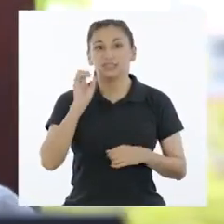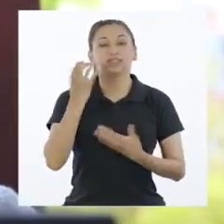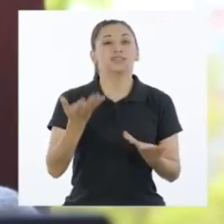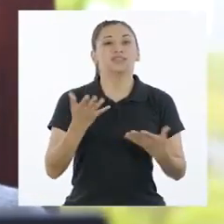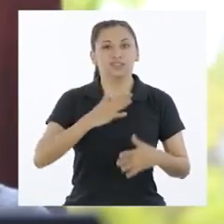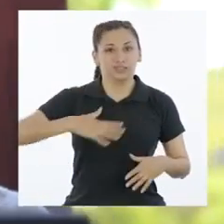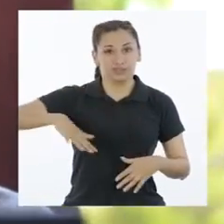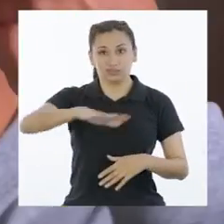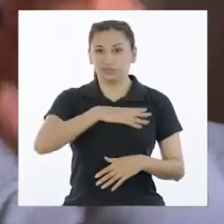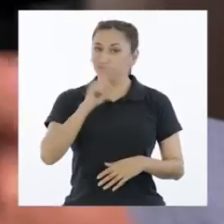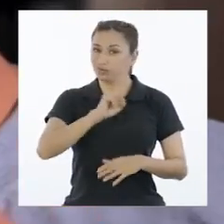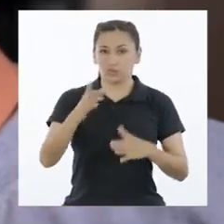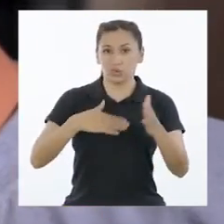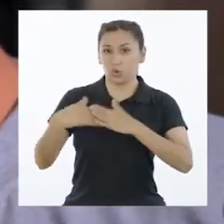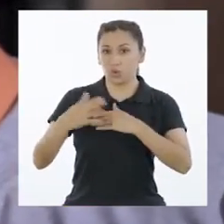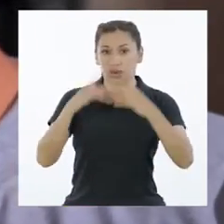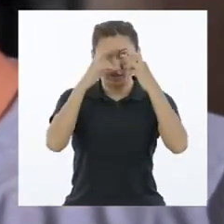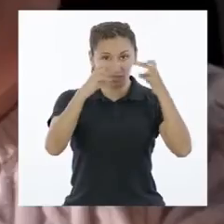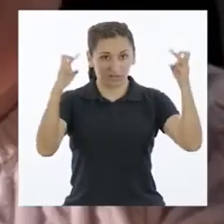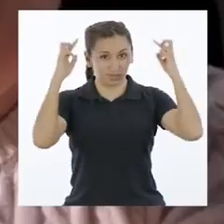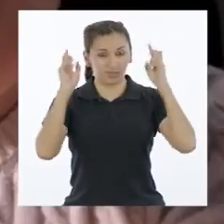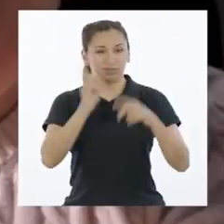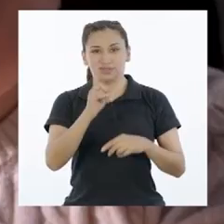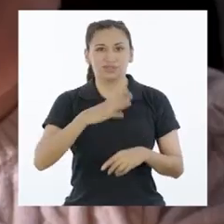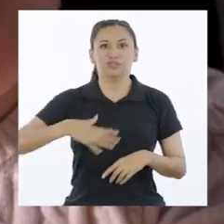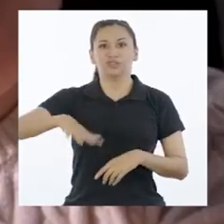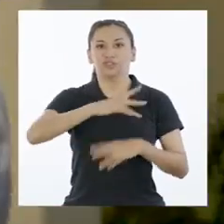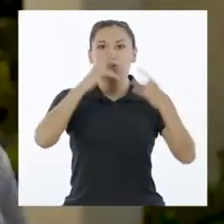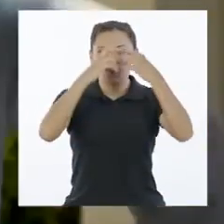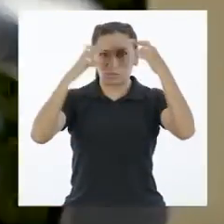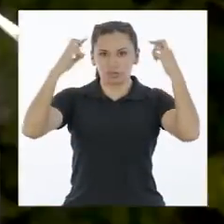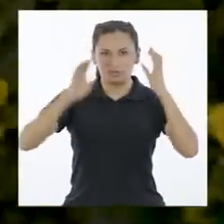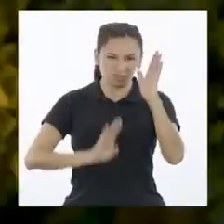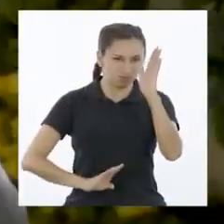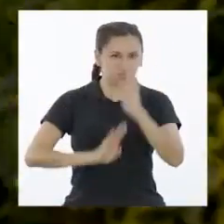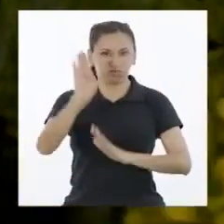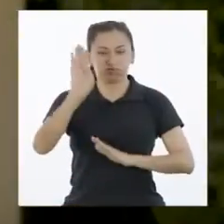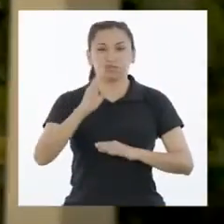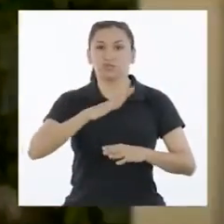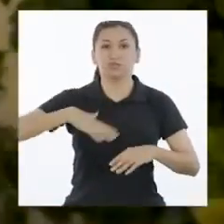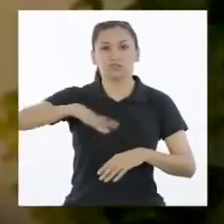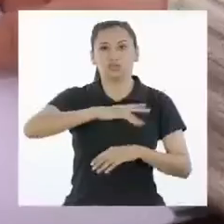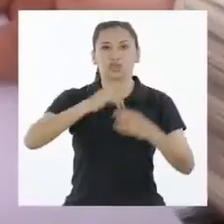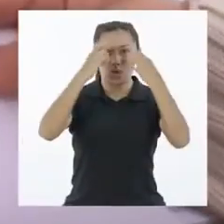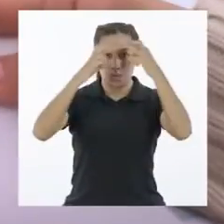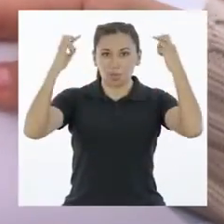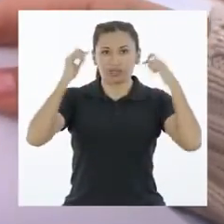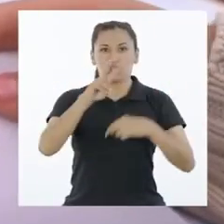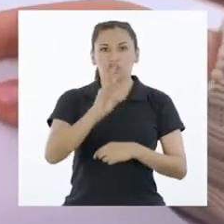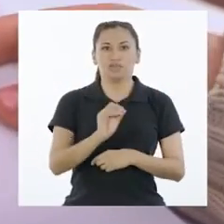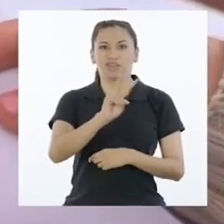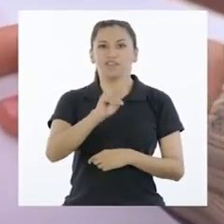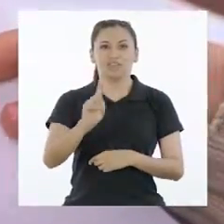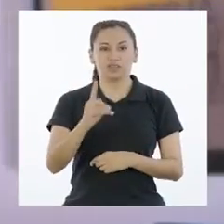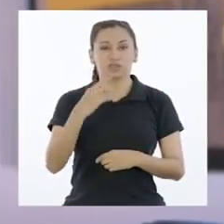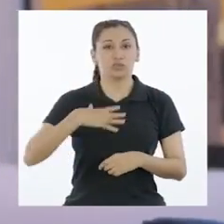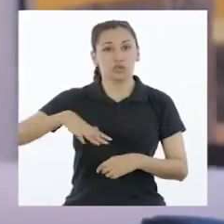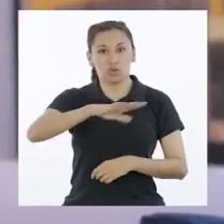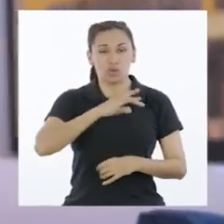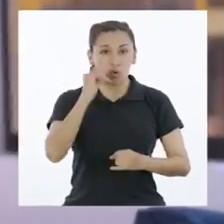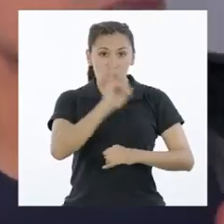Y es que nosotros no somos cualquier promo Somos la promo imparable La promo 2021